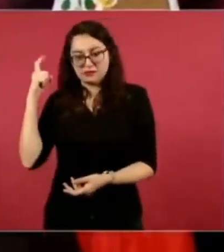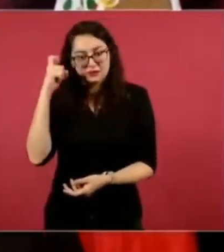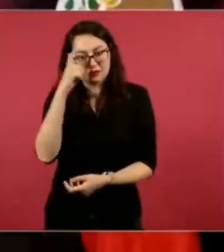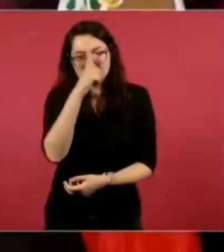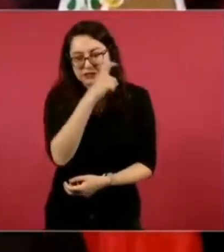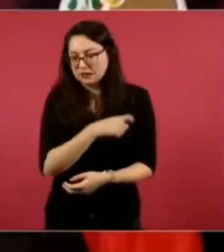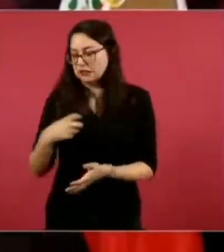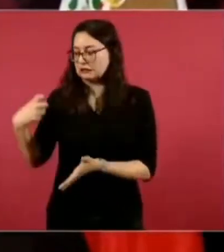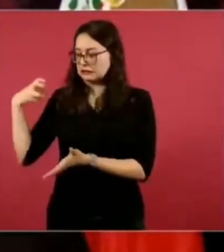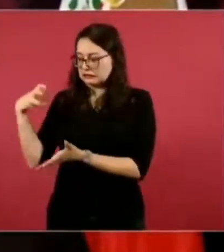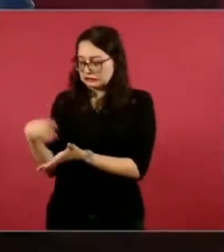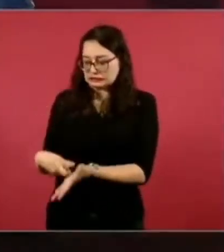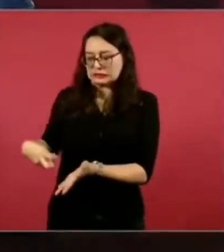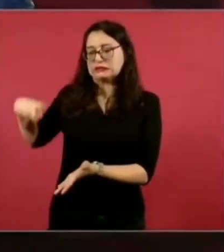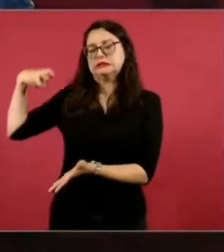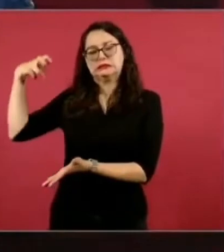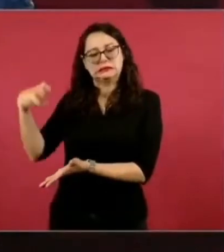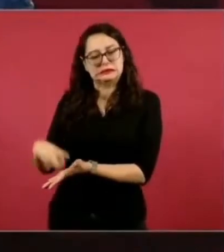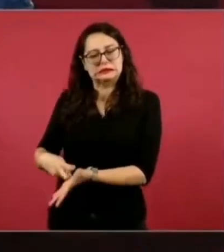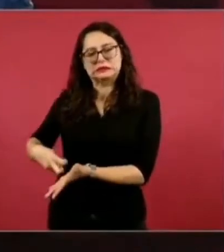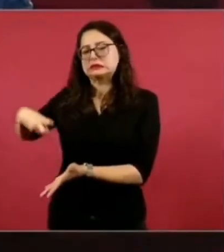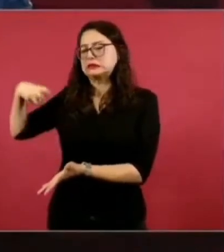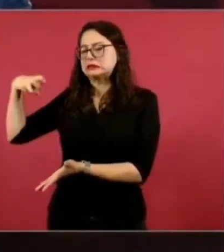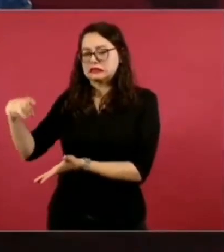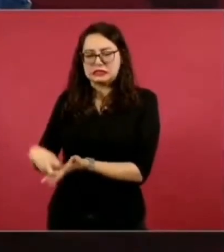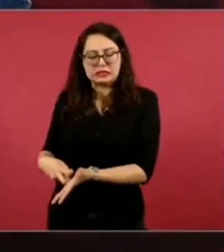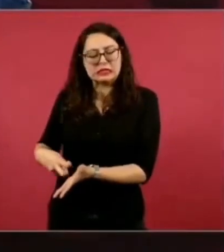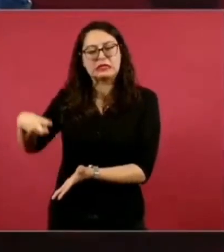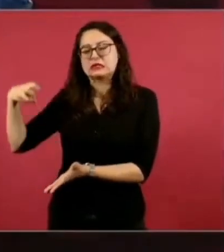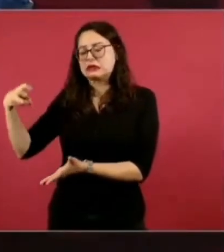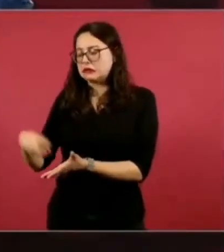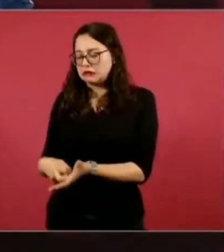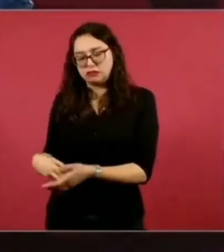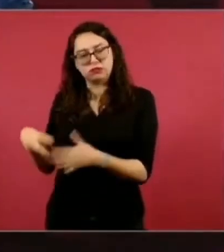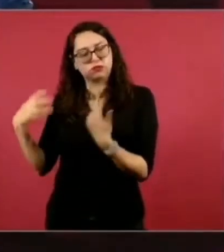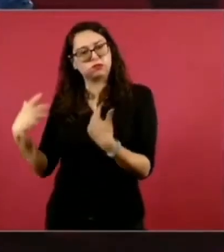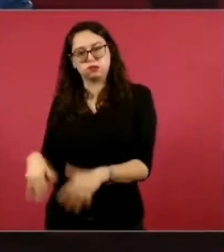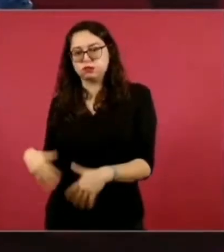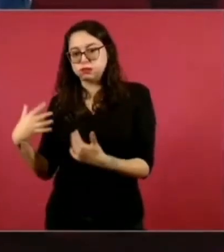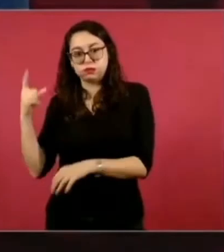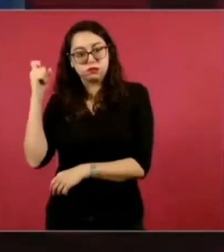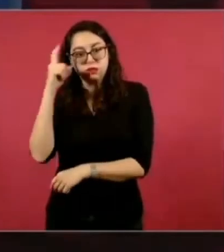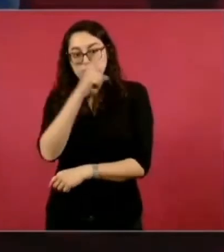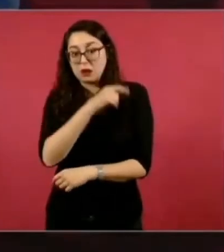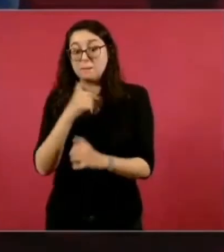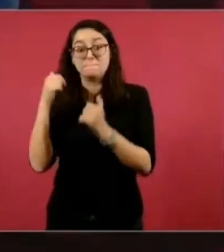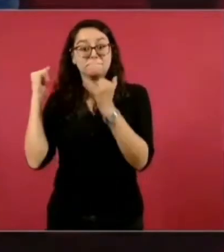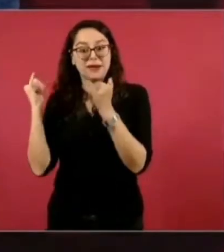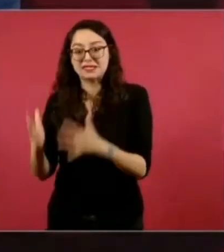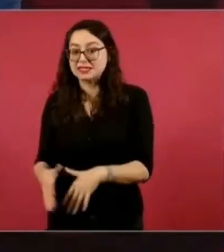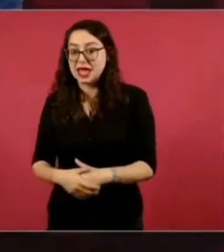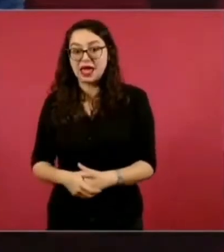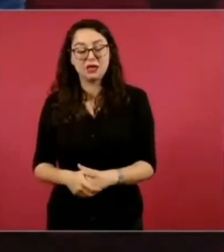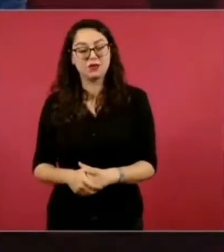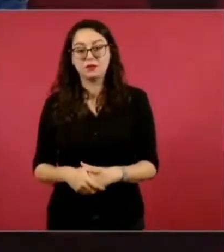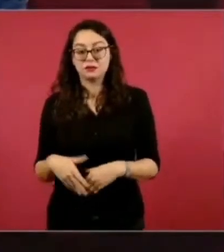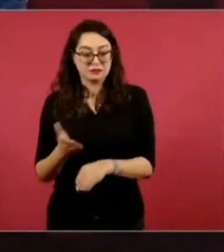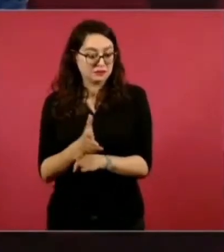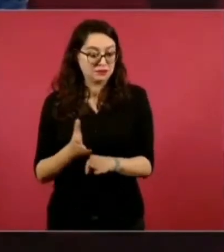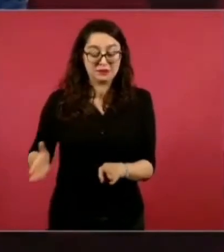mucho el atraso, los abusos cometidos,